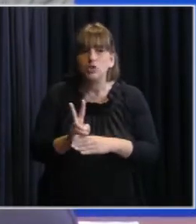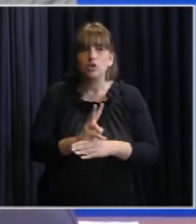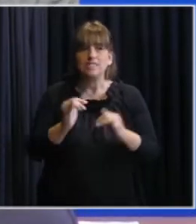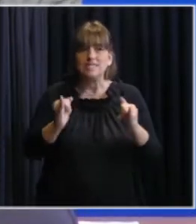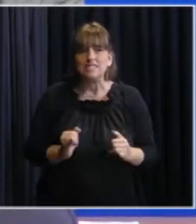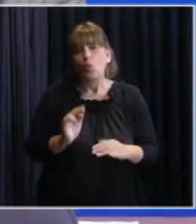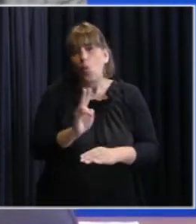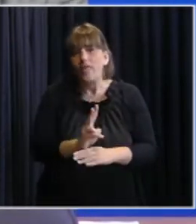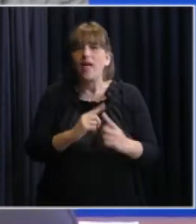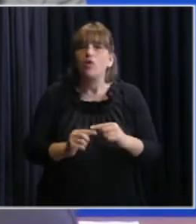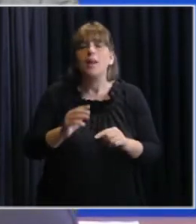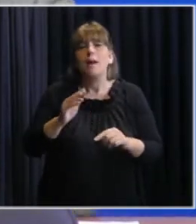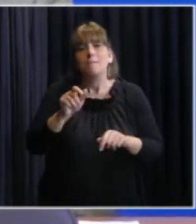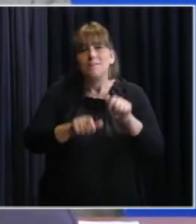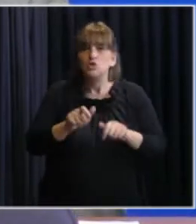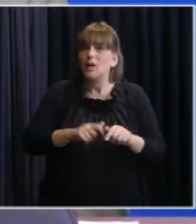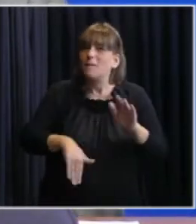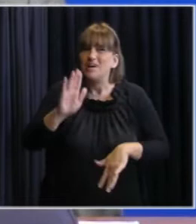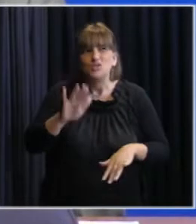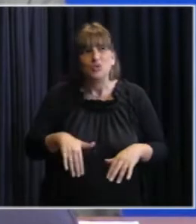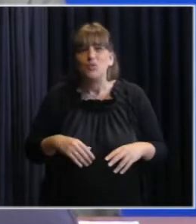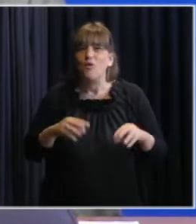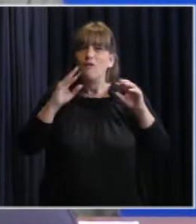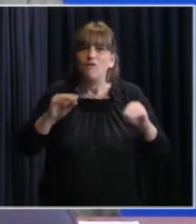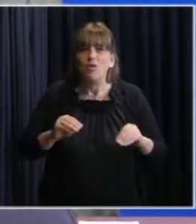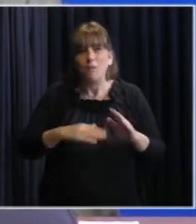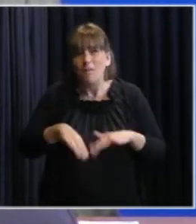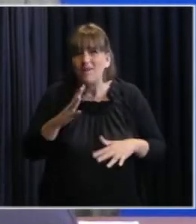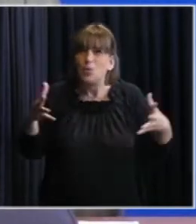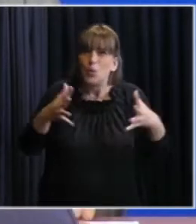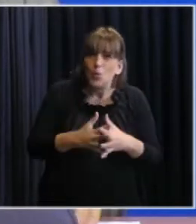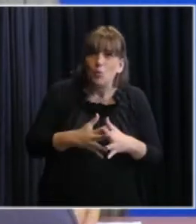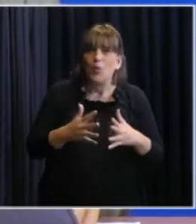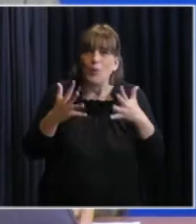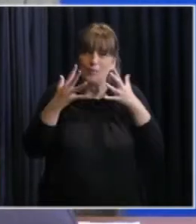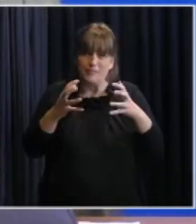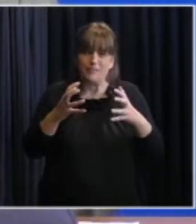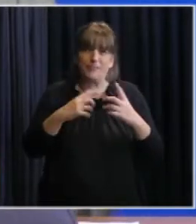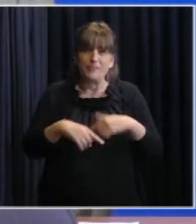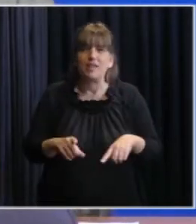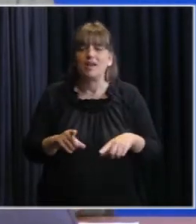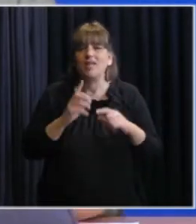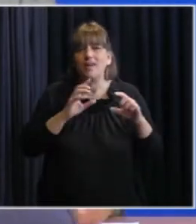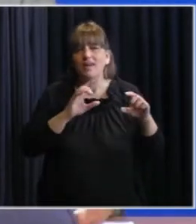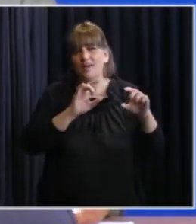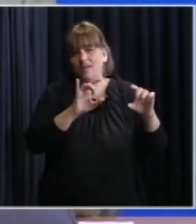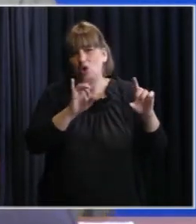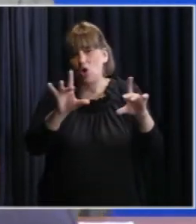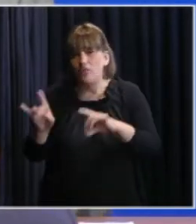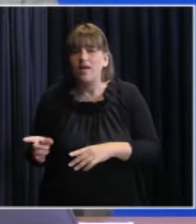de las personas de mayor vulnerabilidad los factores de riesgo más importantes y además